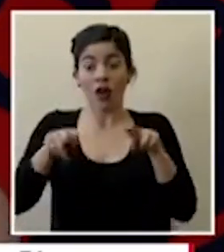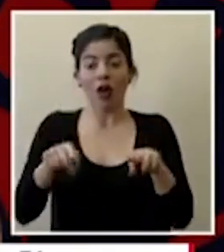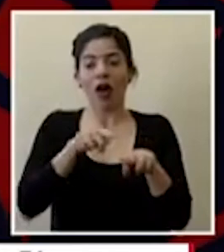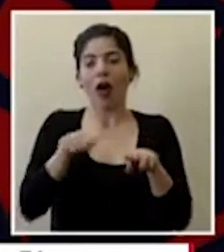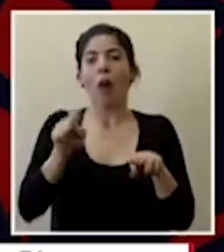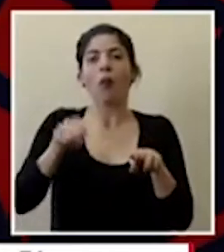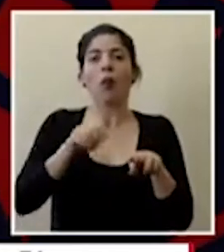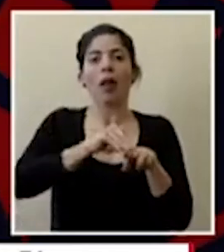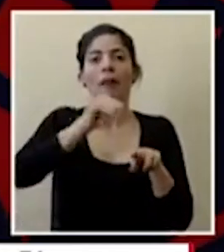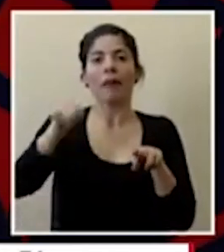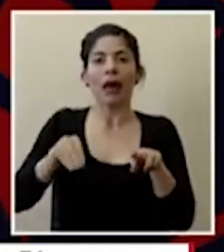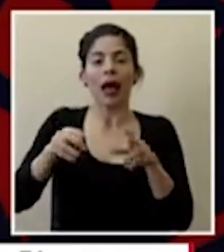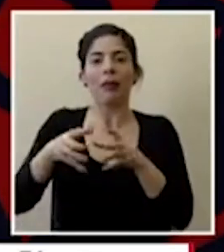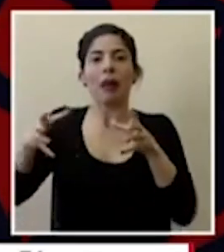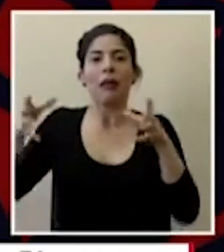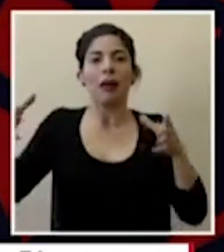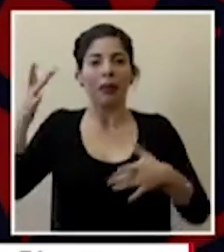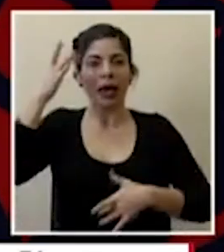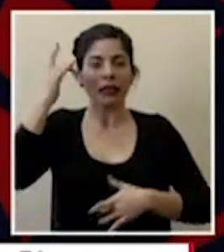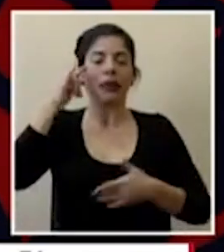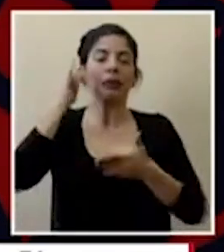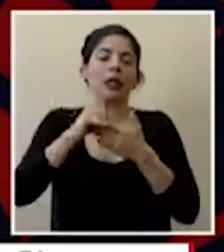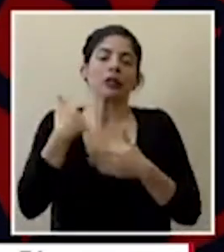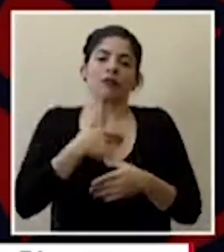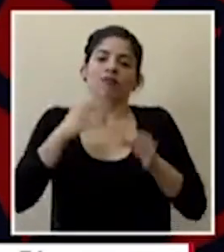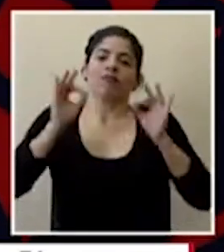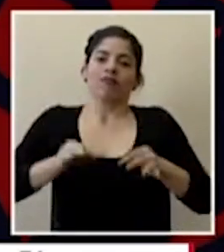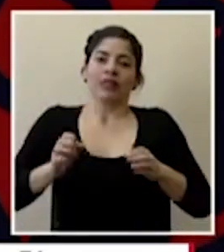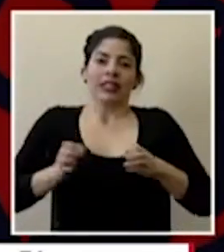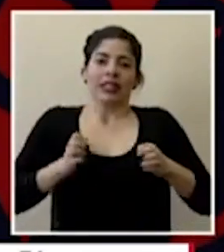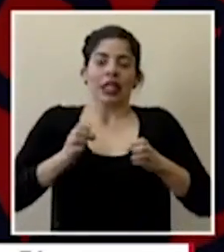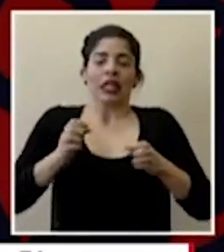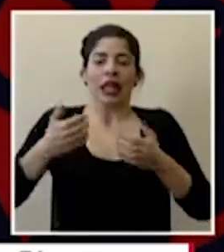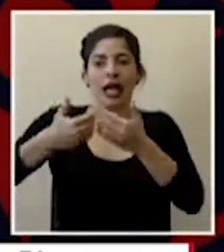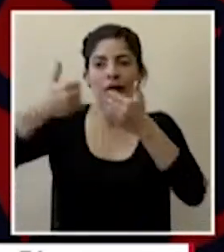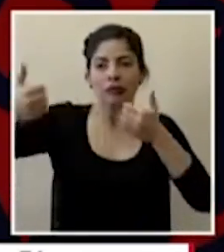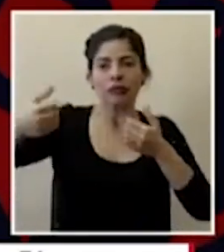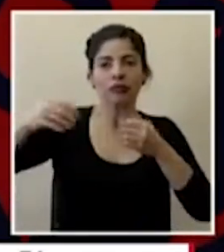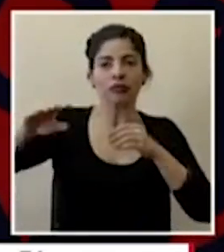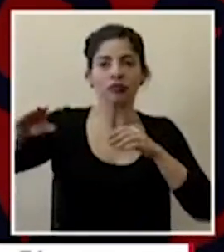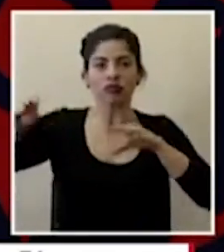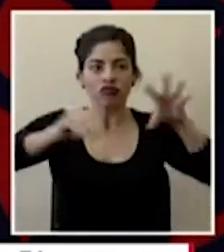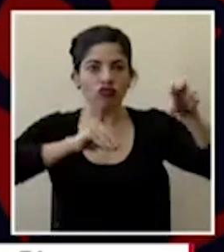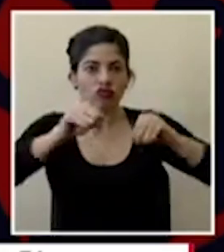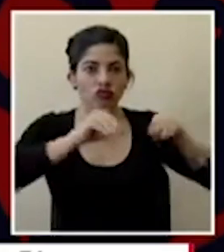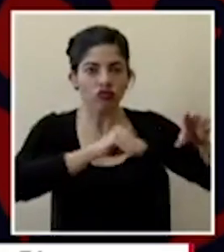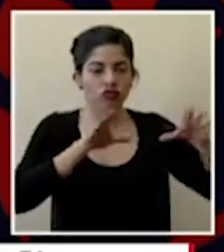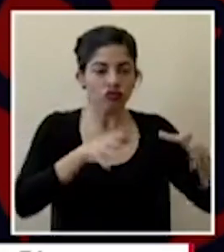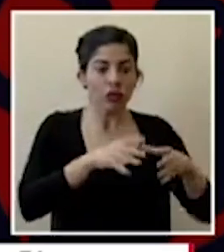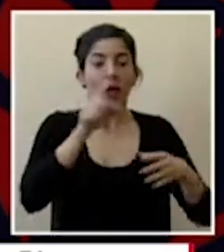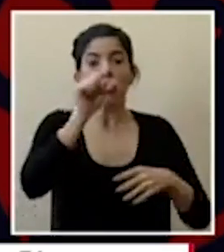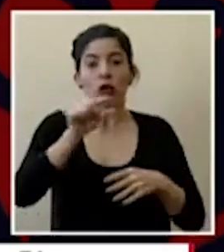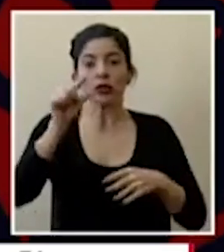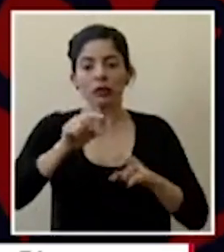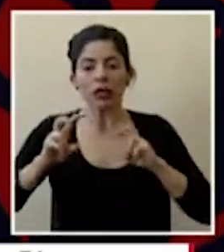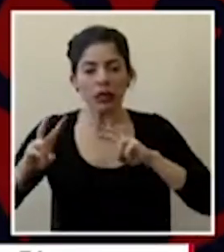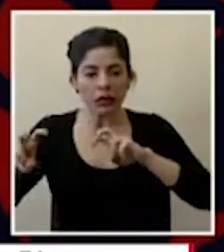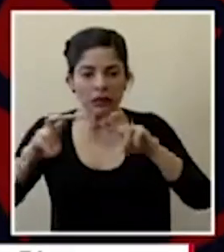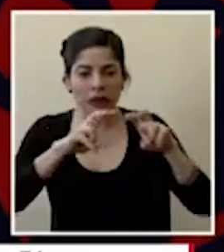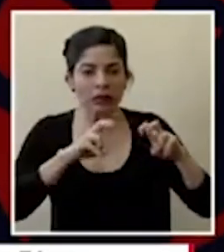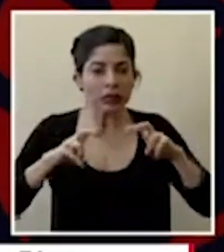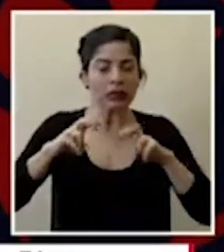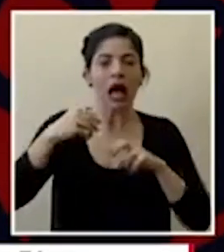generar que se infecten más pacientes y es por eso que definimos esta estrategia de distribución la cual se acordó revisar cada semana a través de un